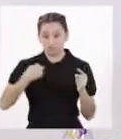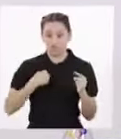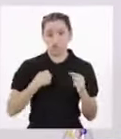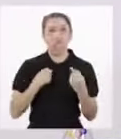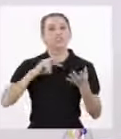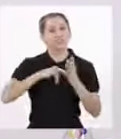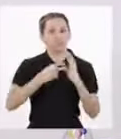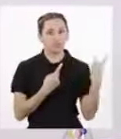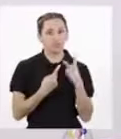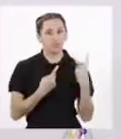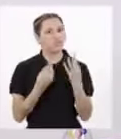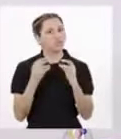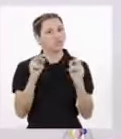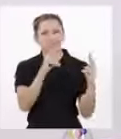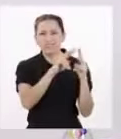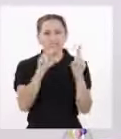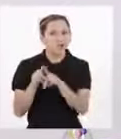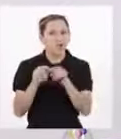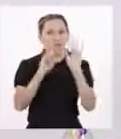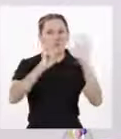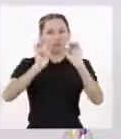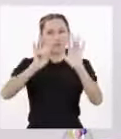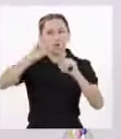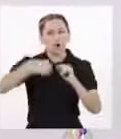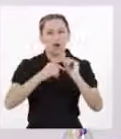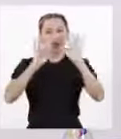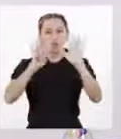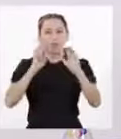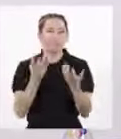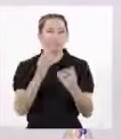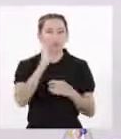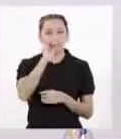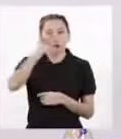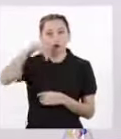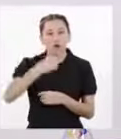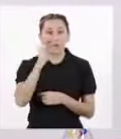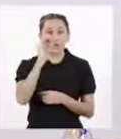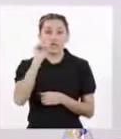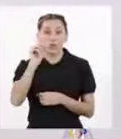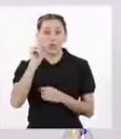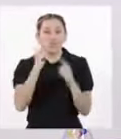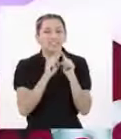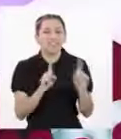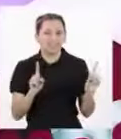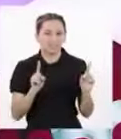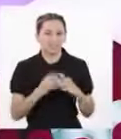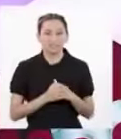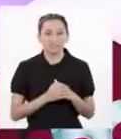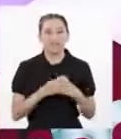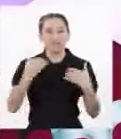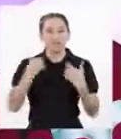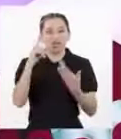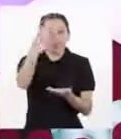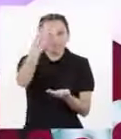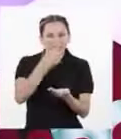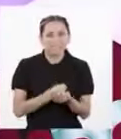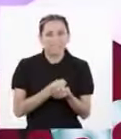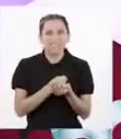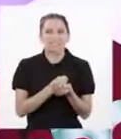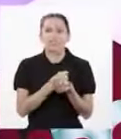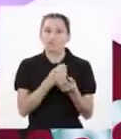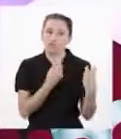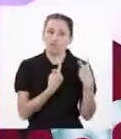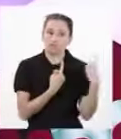,9% idénticos Y solo un 0,1% diferentes Tenemos un sello biológico de